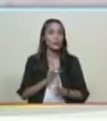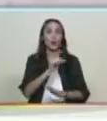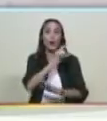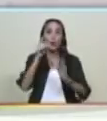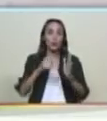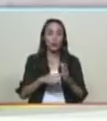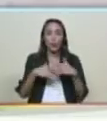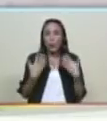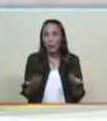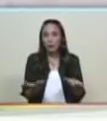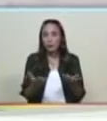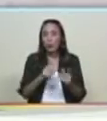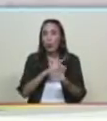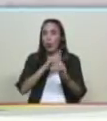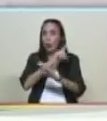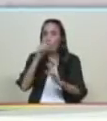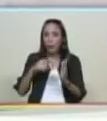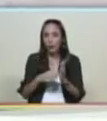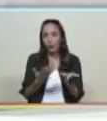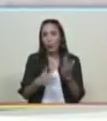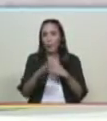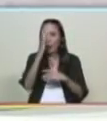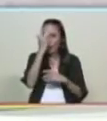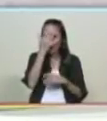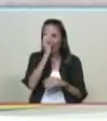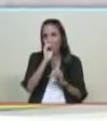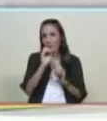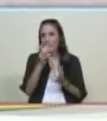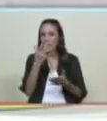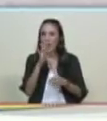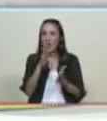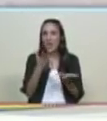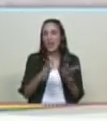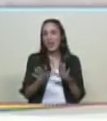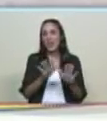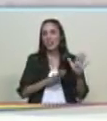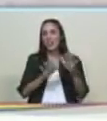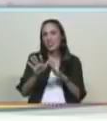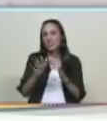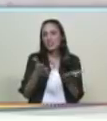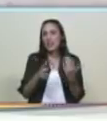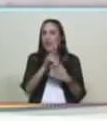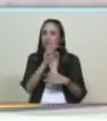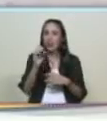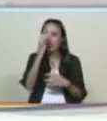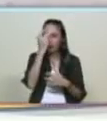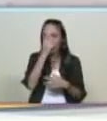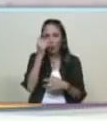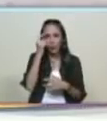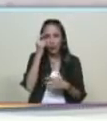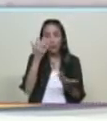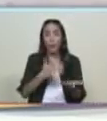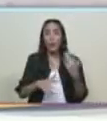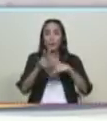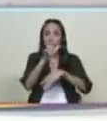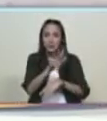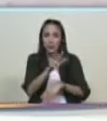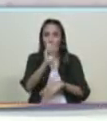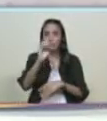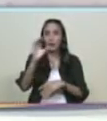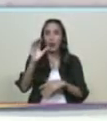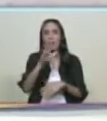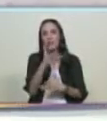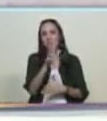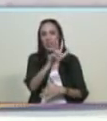mi meta es llegar a mediados de febrero ya por ahí el 15 el 20 de febrero a las 350 mil